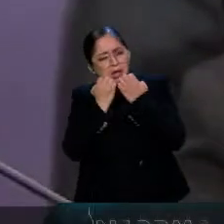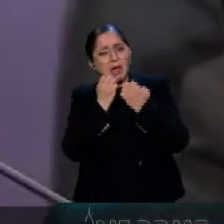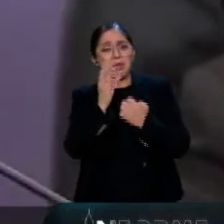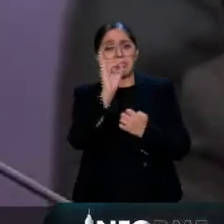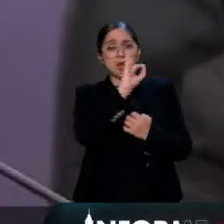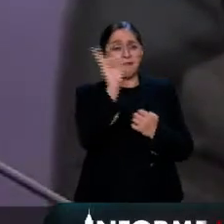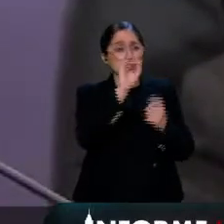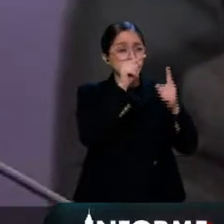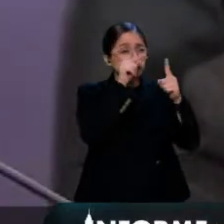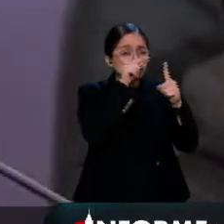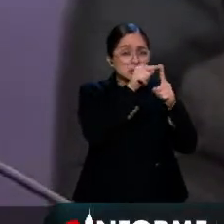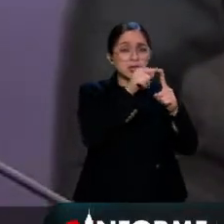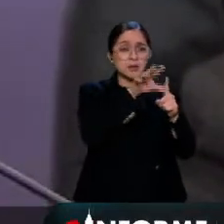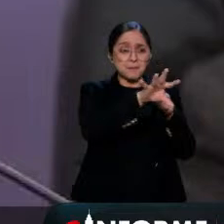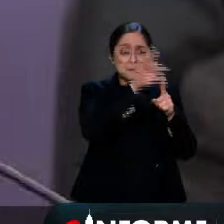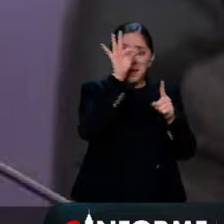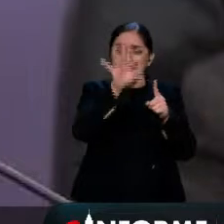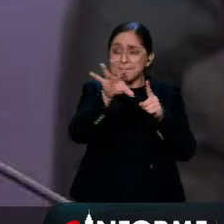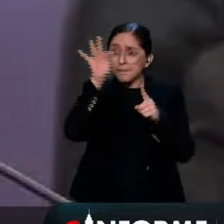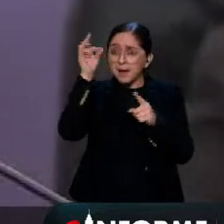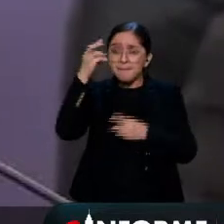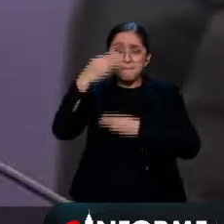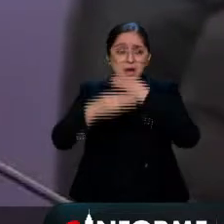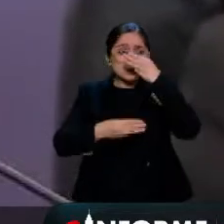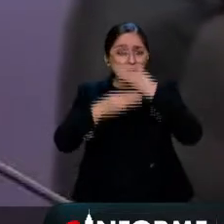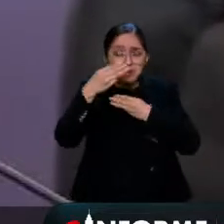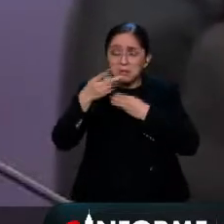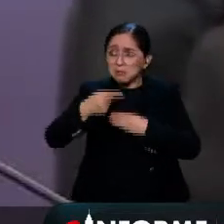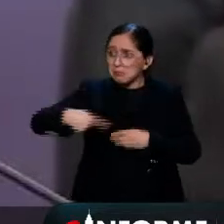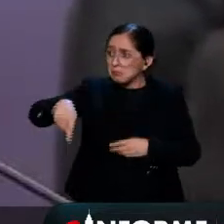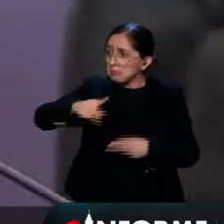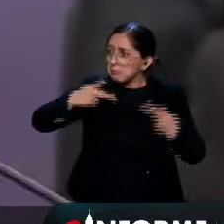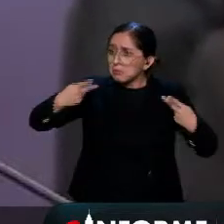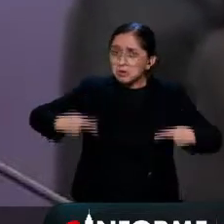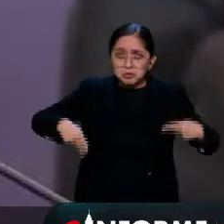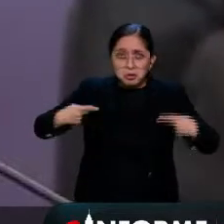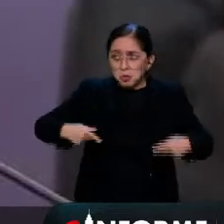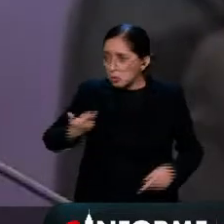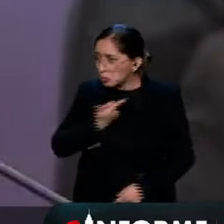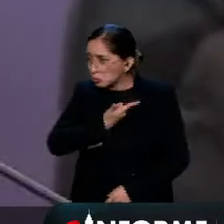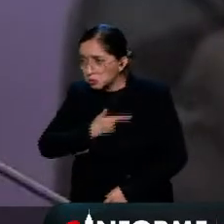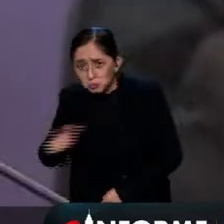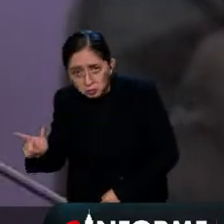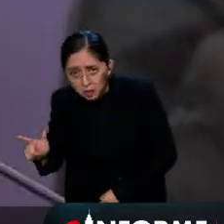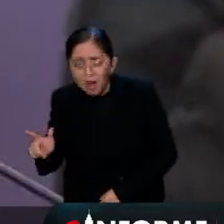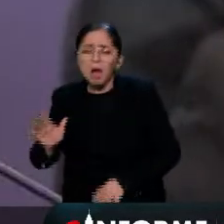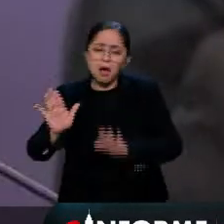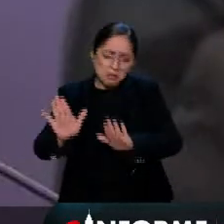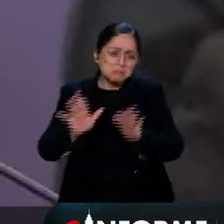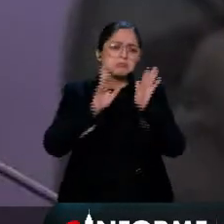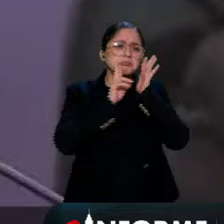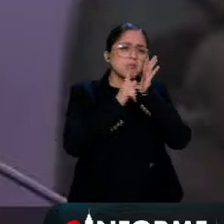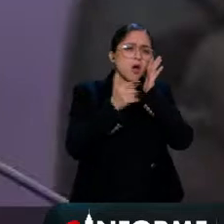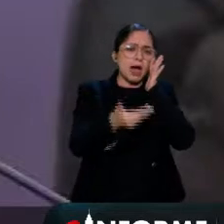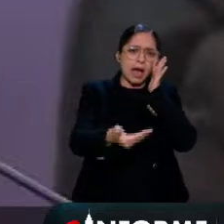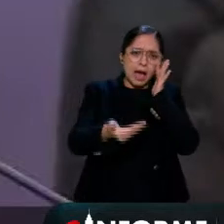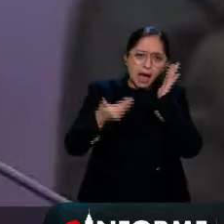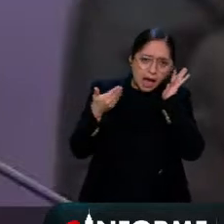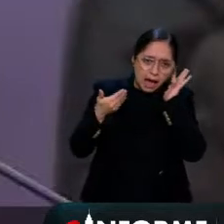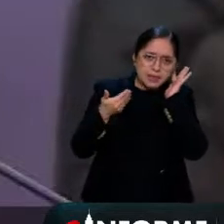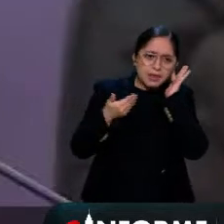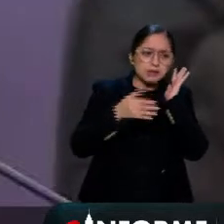la elección directa de los magistrados mediante voto popular, hagamos una selección previa y si esas